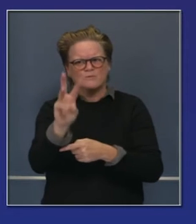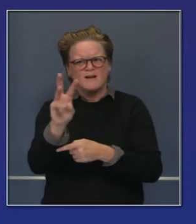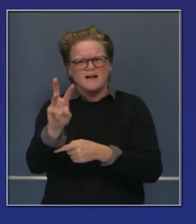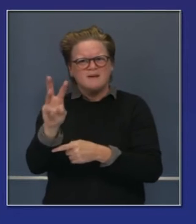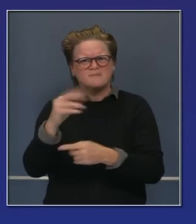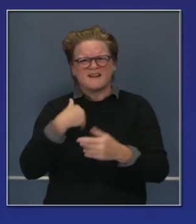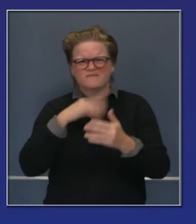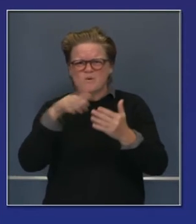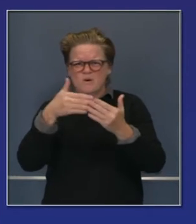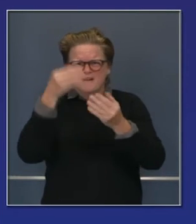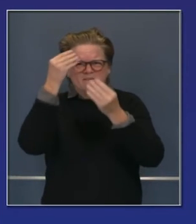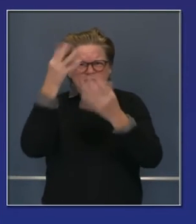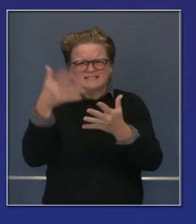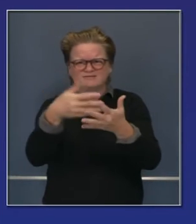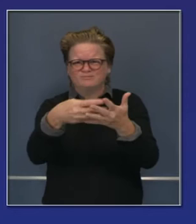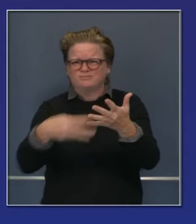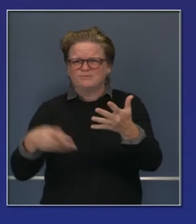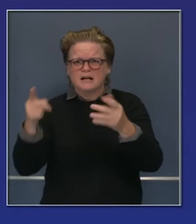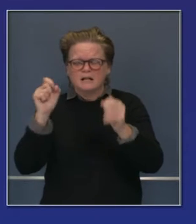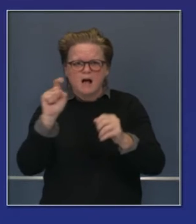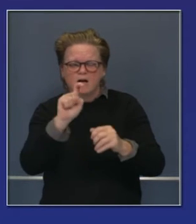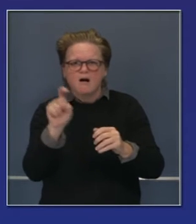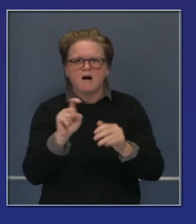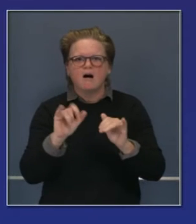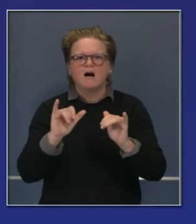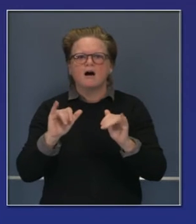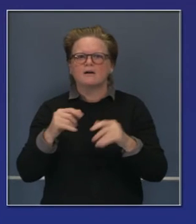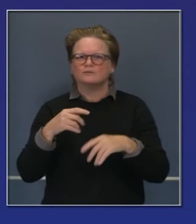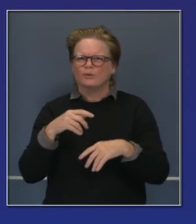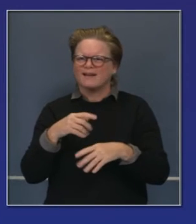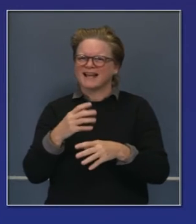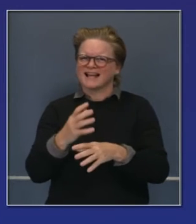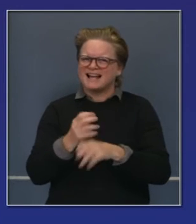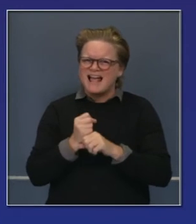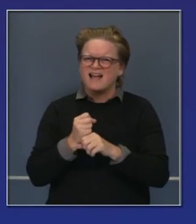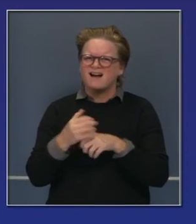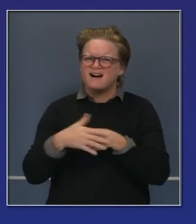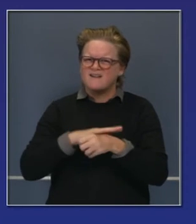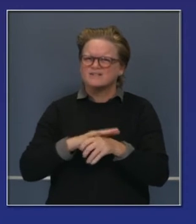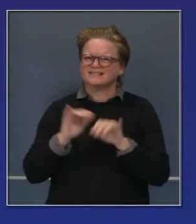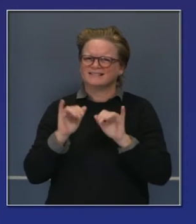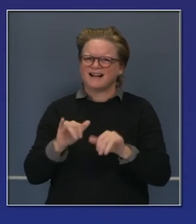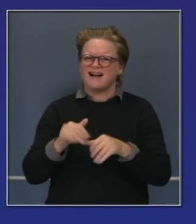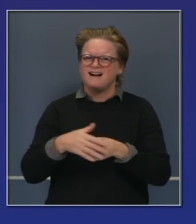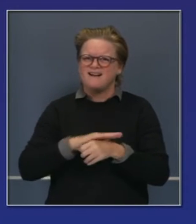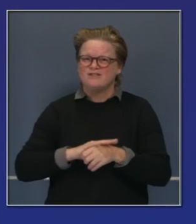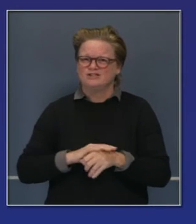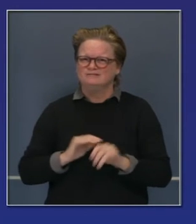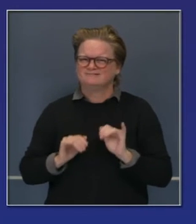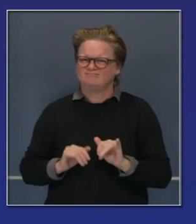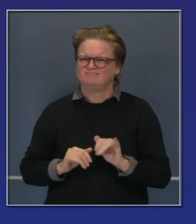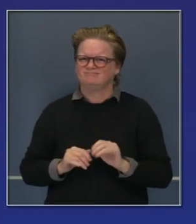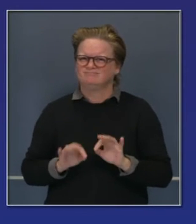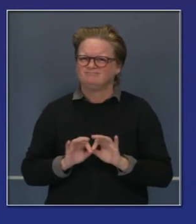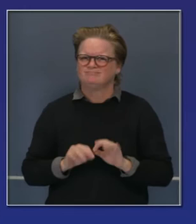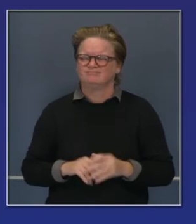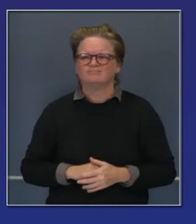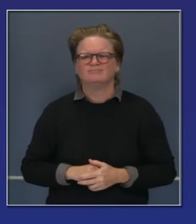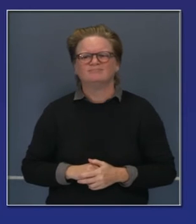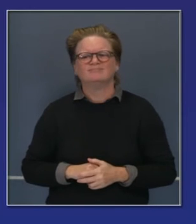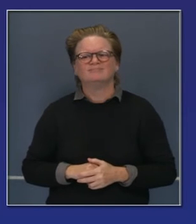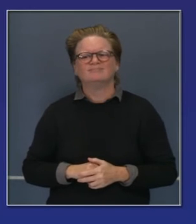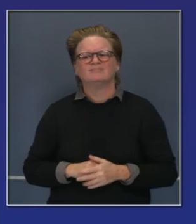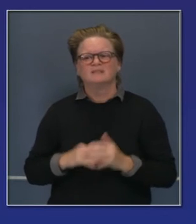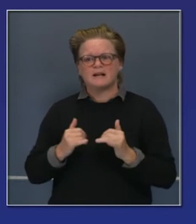Vean qué ofrecemos, los subsidios que ofrecemos, la ayuda, la estabilidad en el mercado para rebajar las primas. Una baja